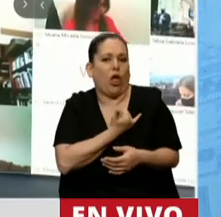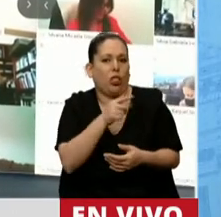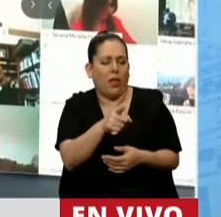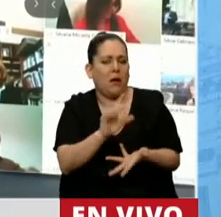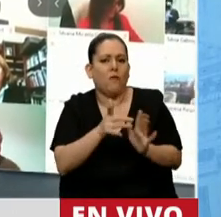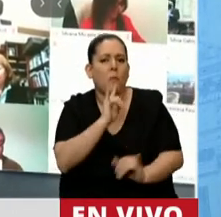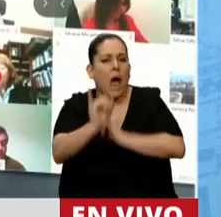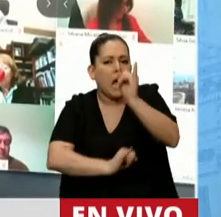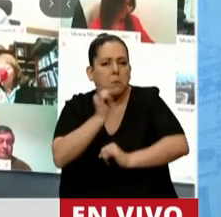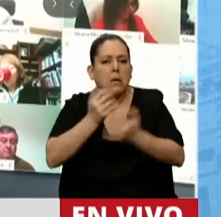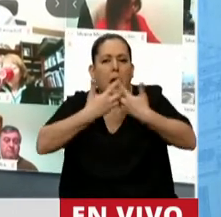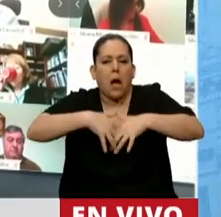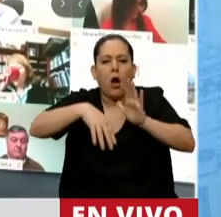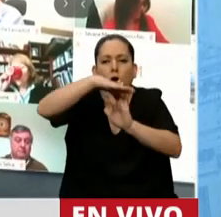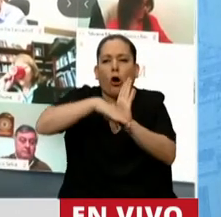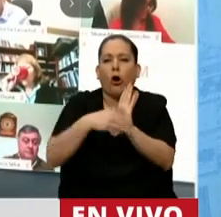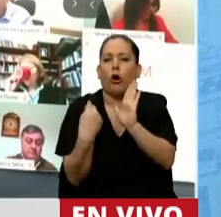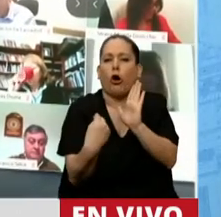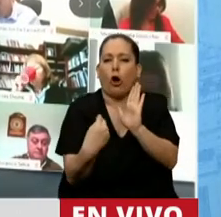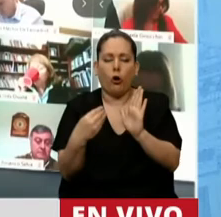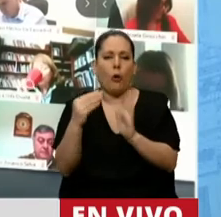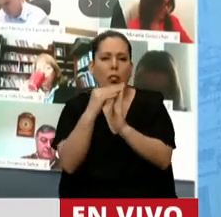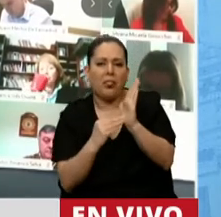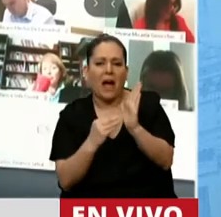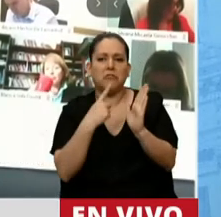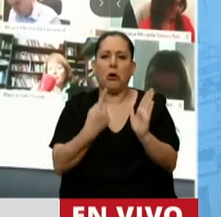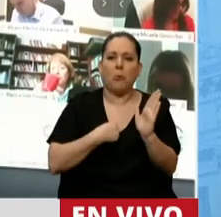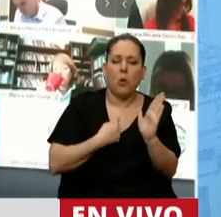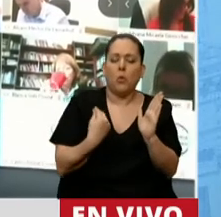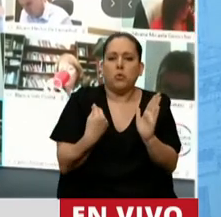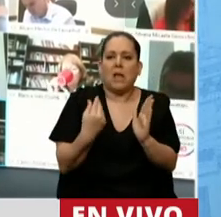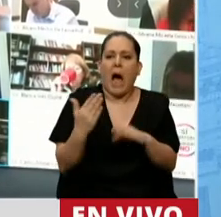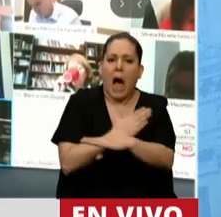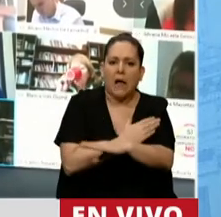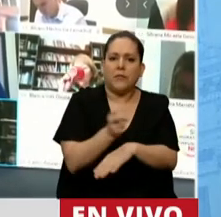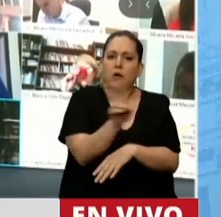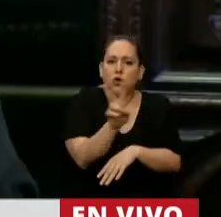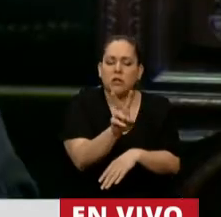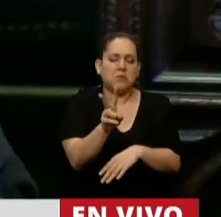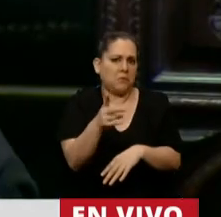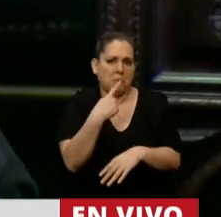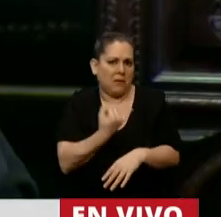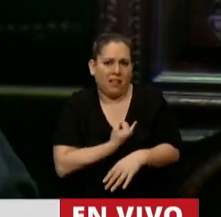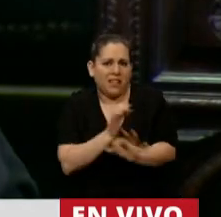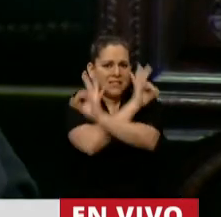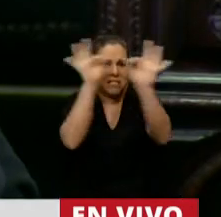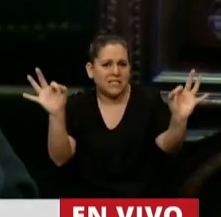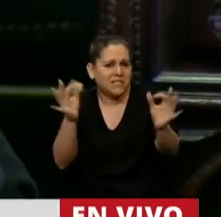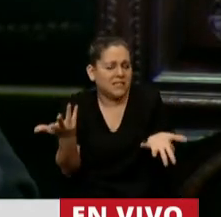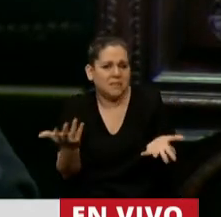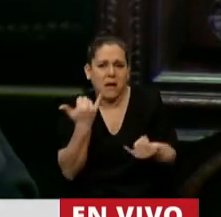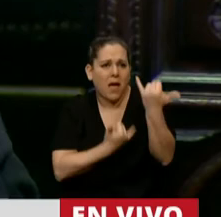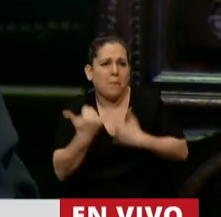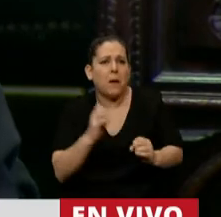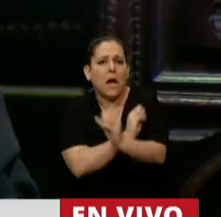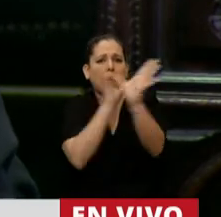se utilizan los datos personales sin el consentimiento previo informado de la gente. A eso me refiero que no hay mensajes claros en el marco de